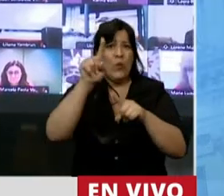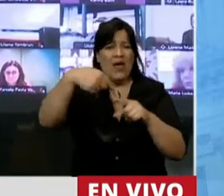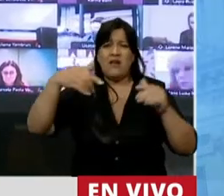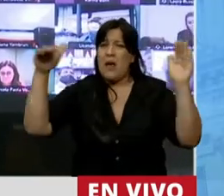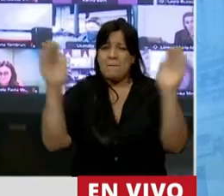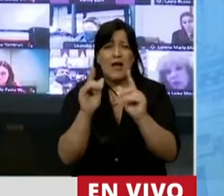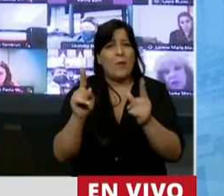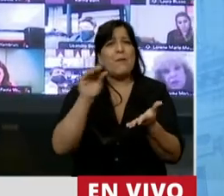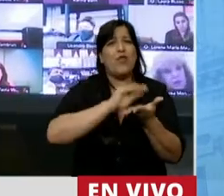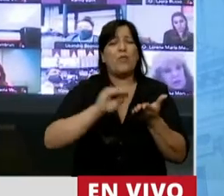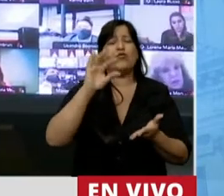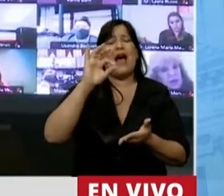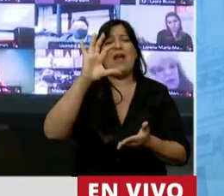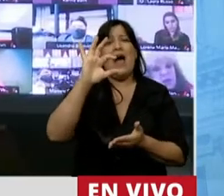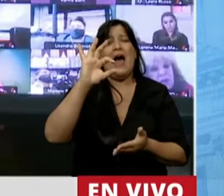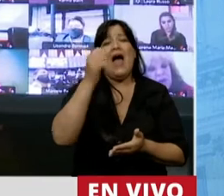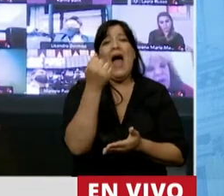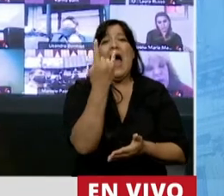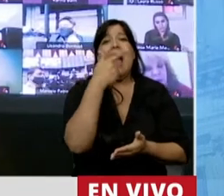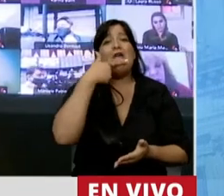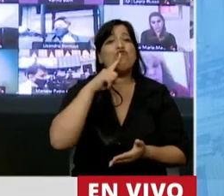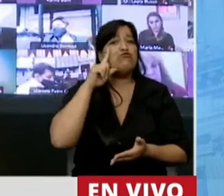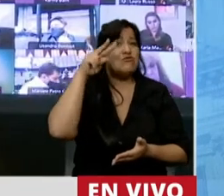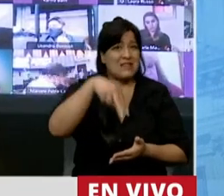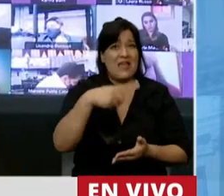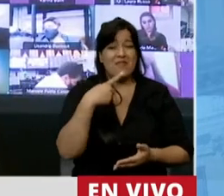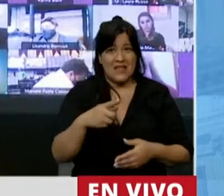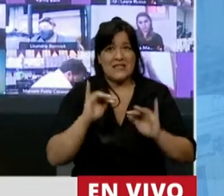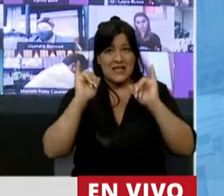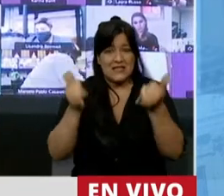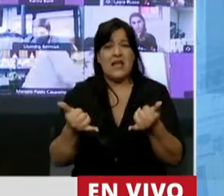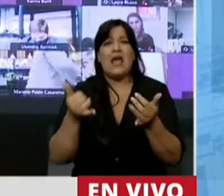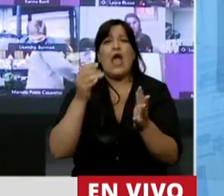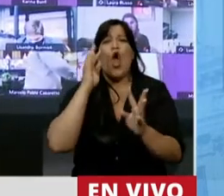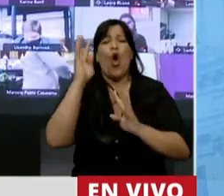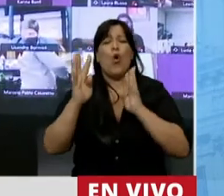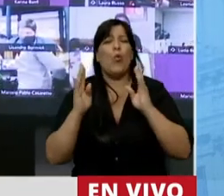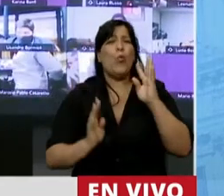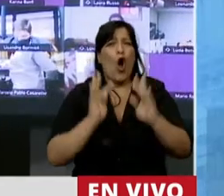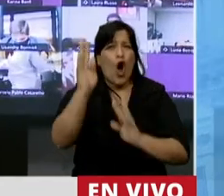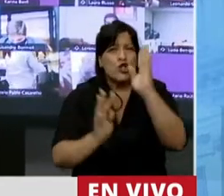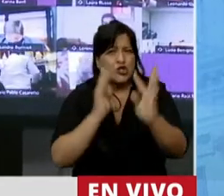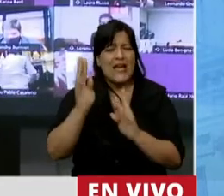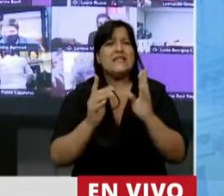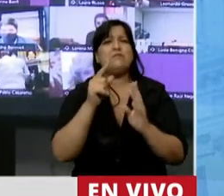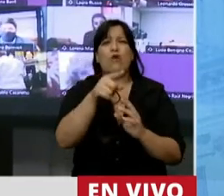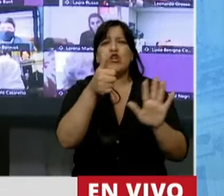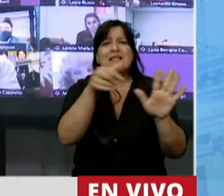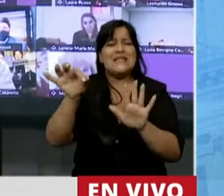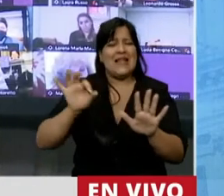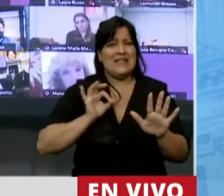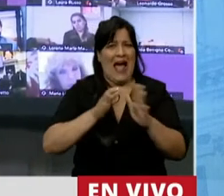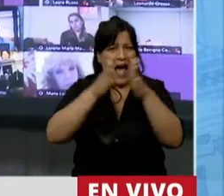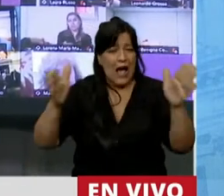bien lo dijo la diputada Austin, al establecer una restricción al cambio del uso de bosques por 60 años, cuando